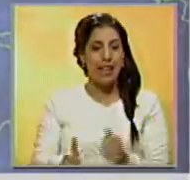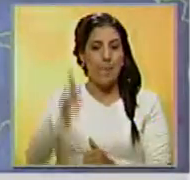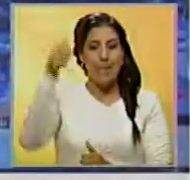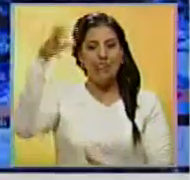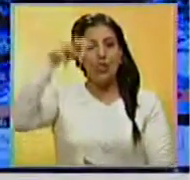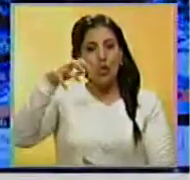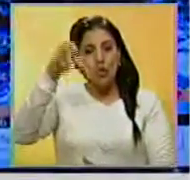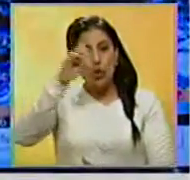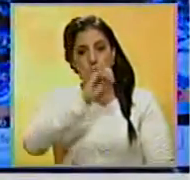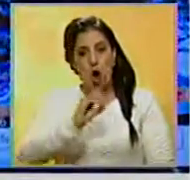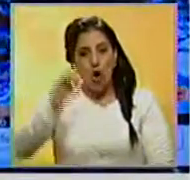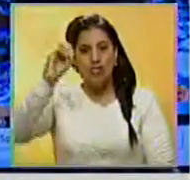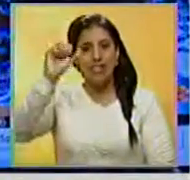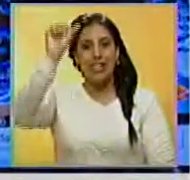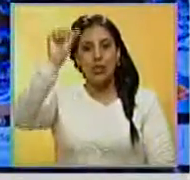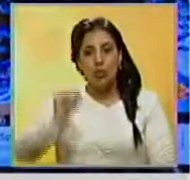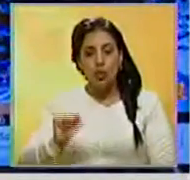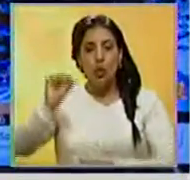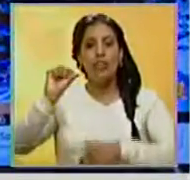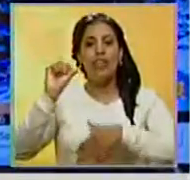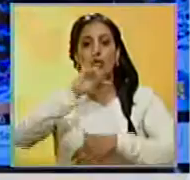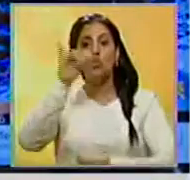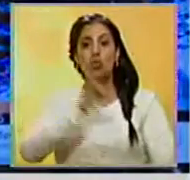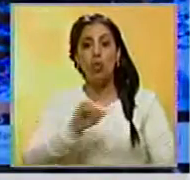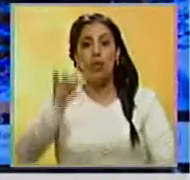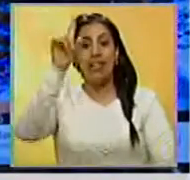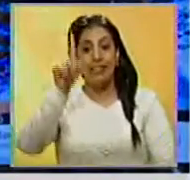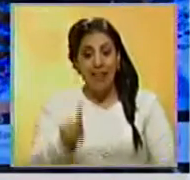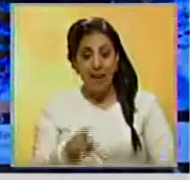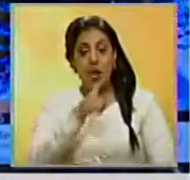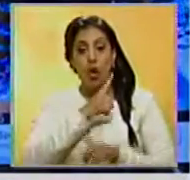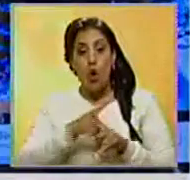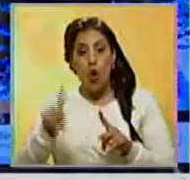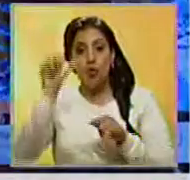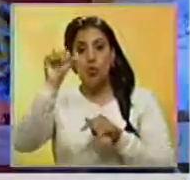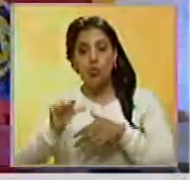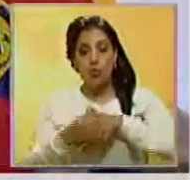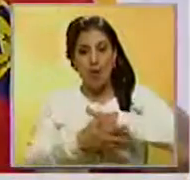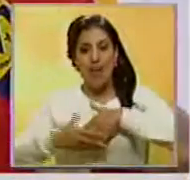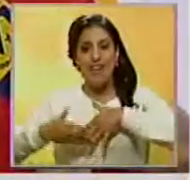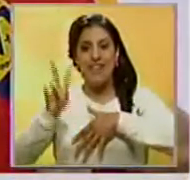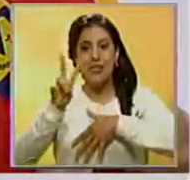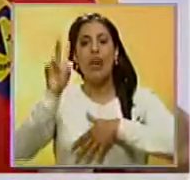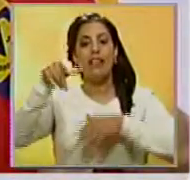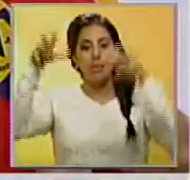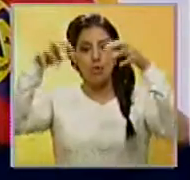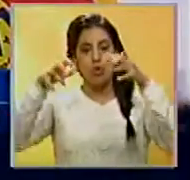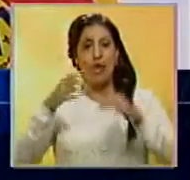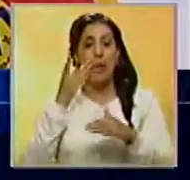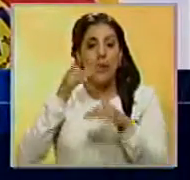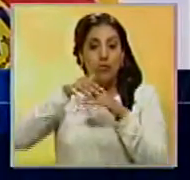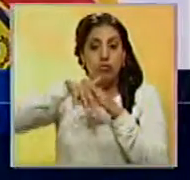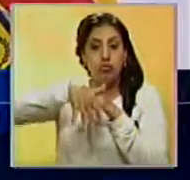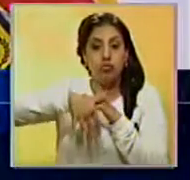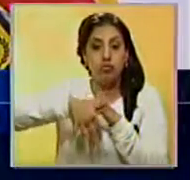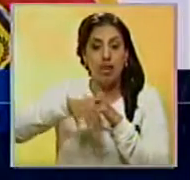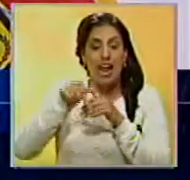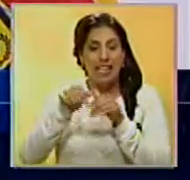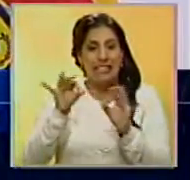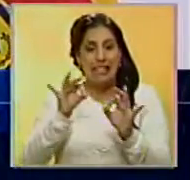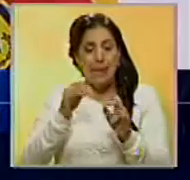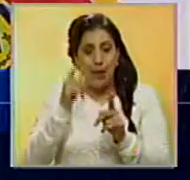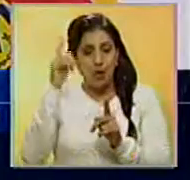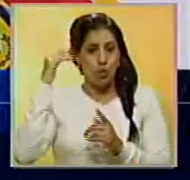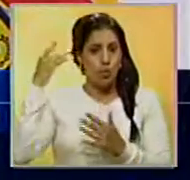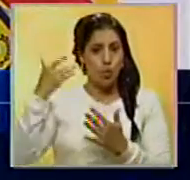occidentales, el sur del estado Zulia y especialmente en la zona sur de Venezuela. Sobre el embalse del Guri, todos estos